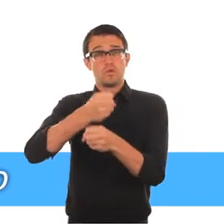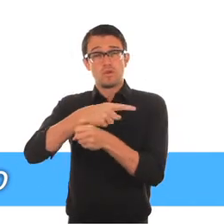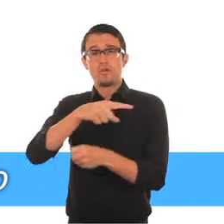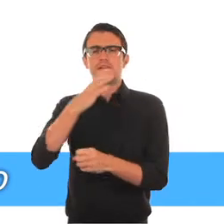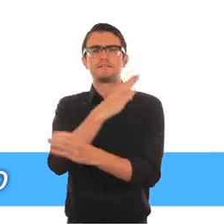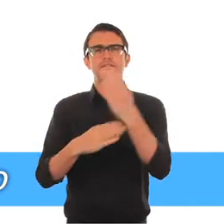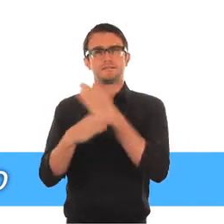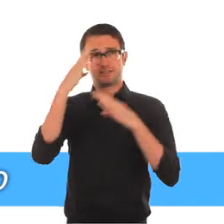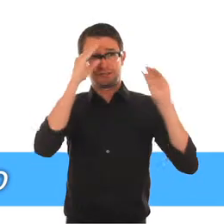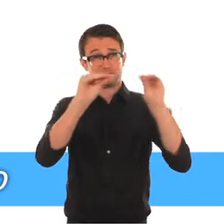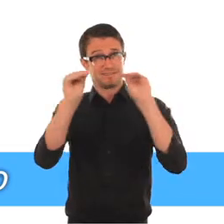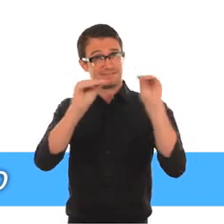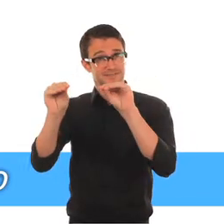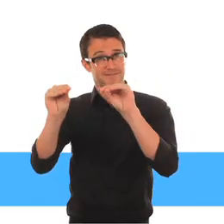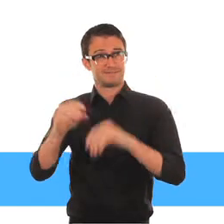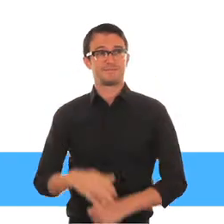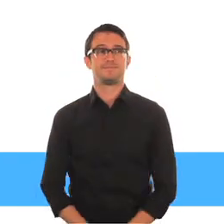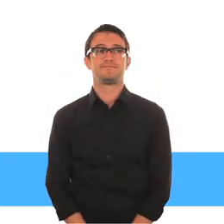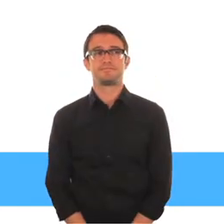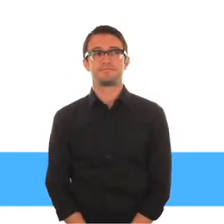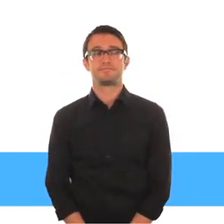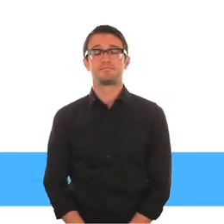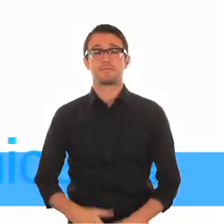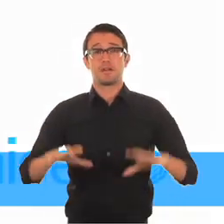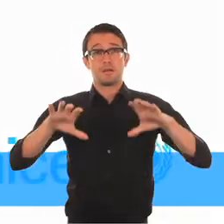Capacitación sobre la discapacidad para todo el personal de UNICEF